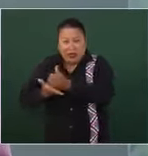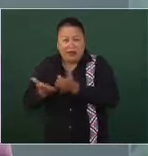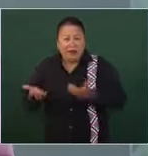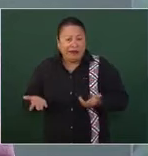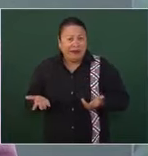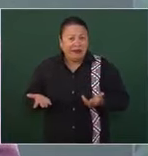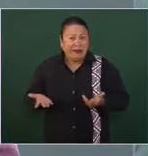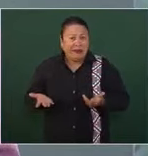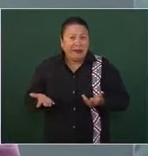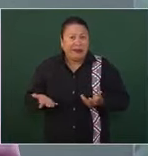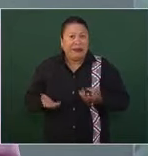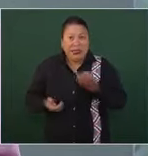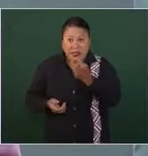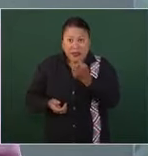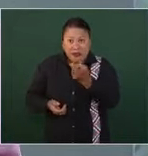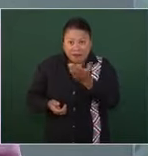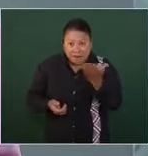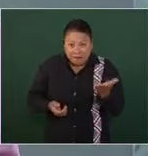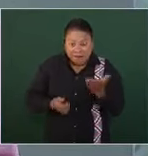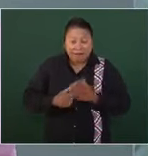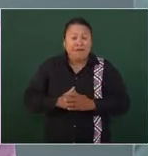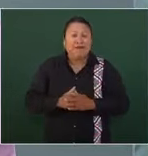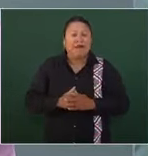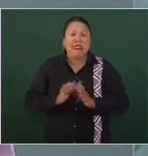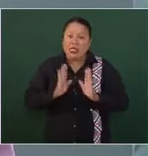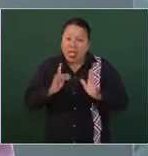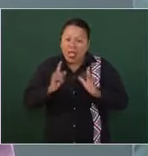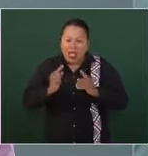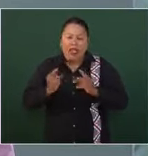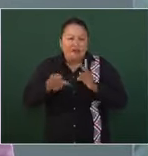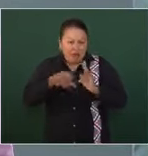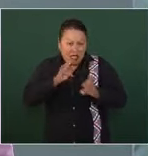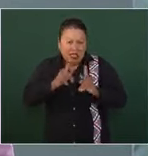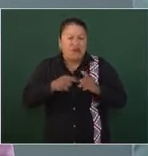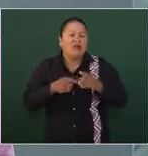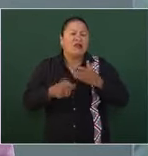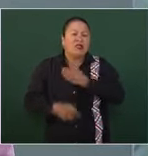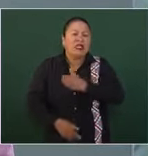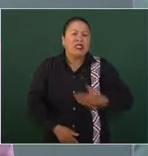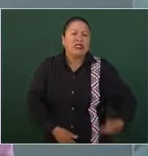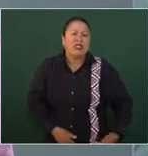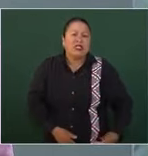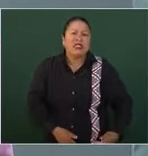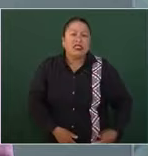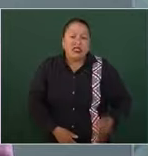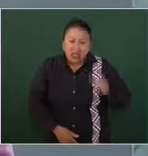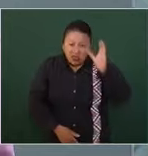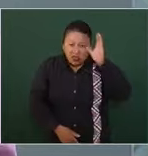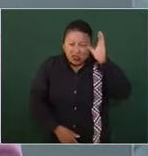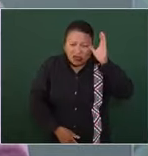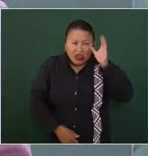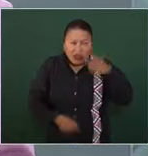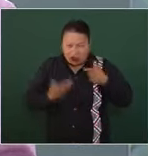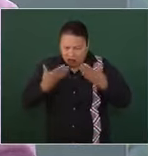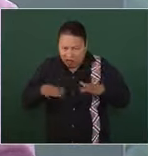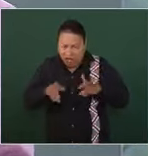Esto lo tratamos con el presidente de China y él